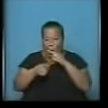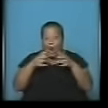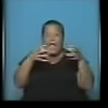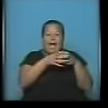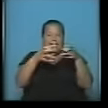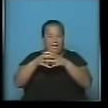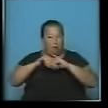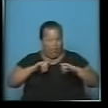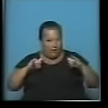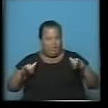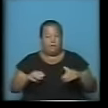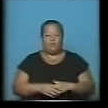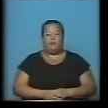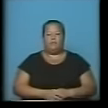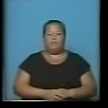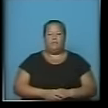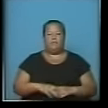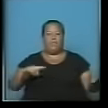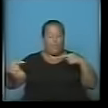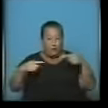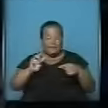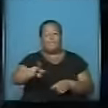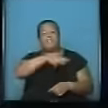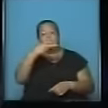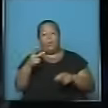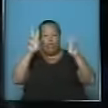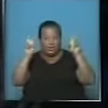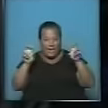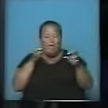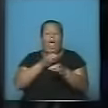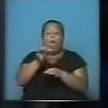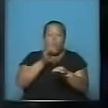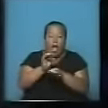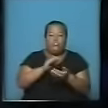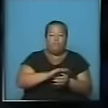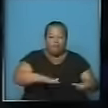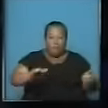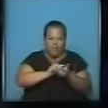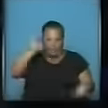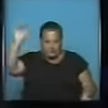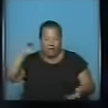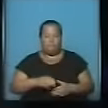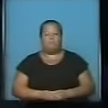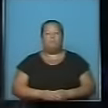equipos de campaña con Argentina Debate. El segundo tema es educación e infancia.